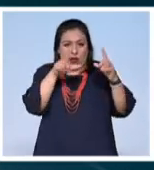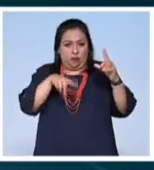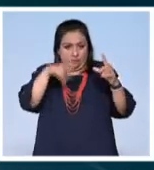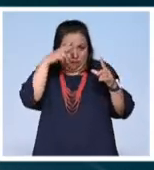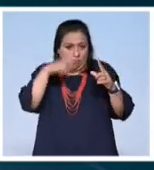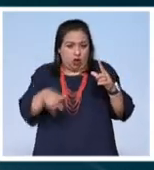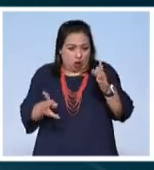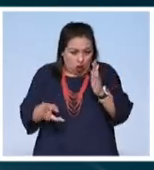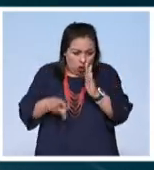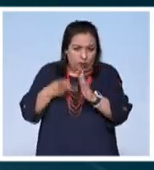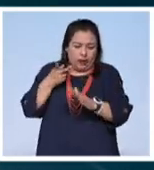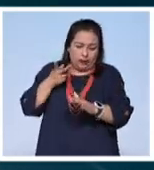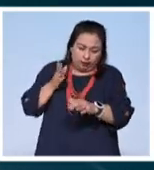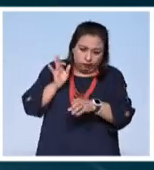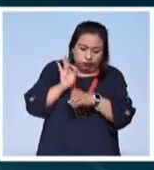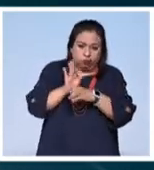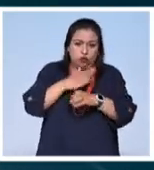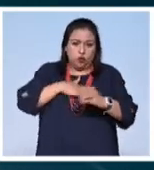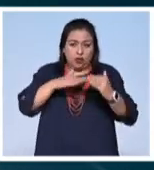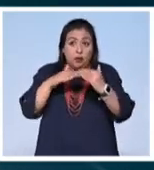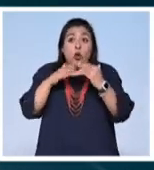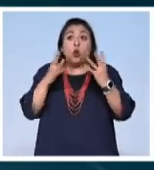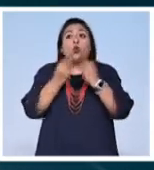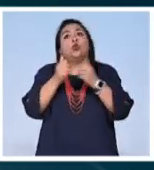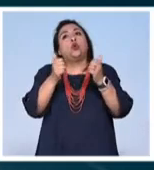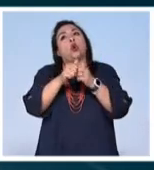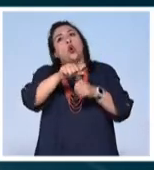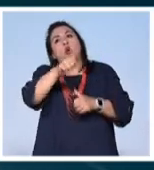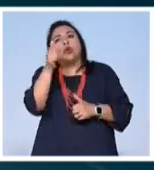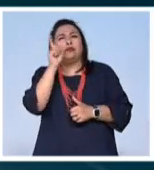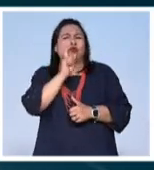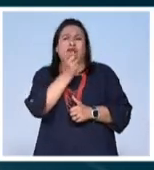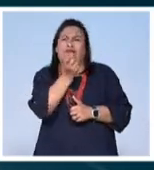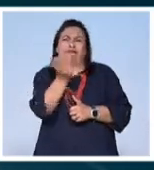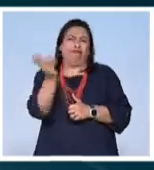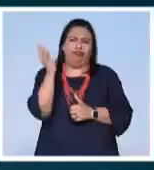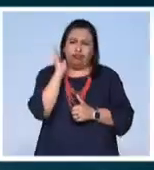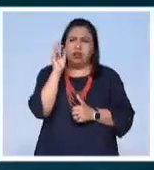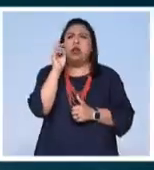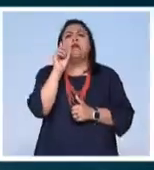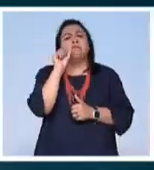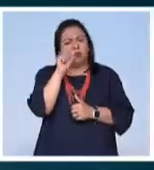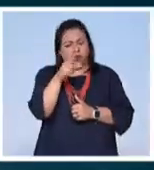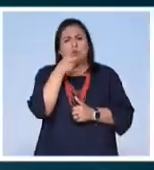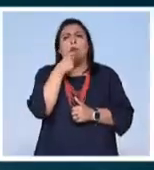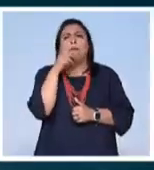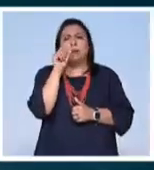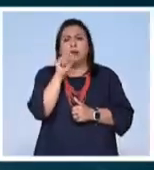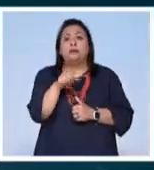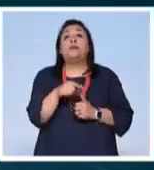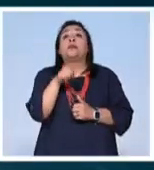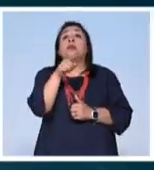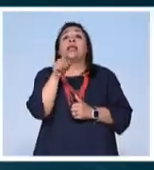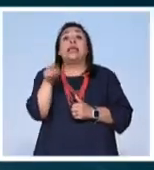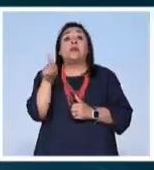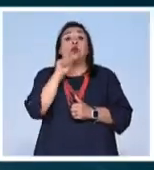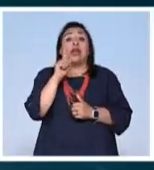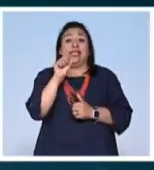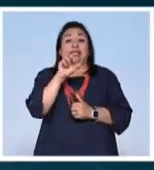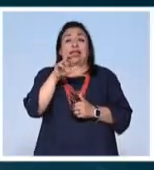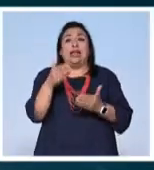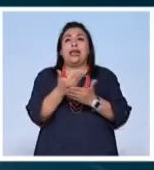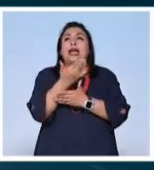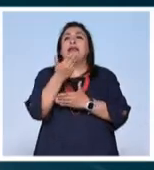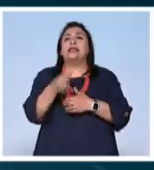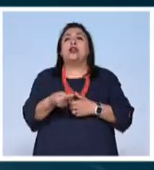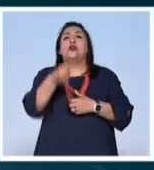país, junto con otras muchas mujeres y hombres. Ella nació y creció en San